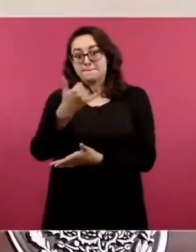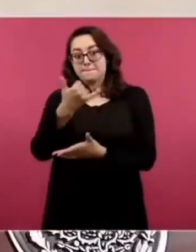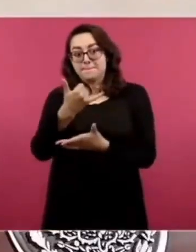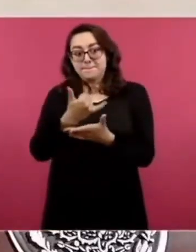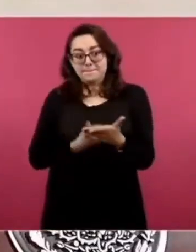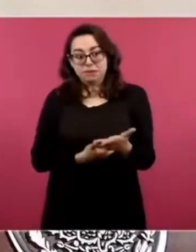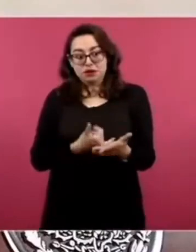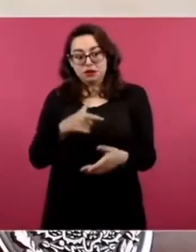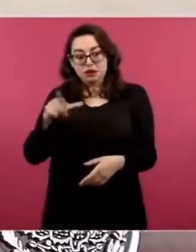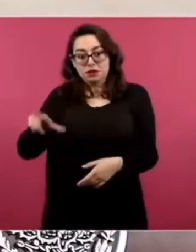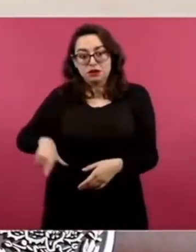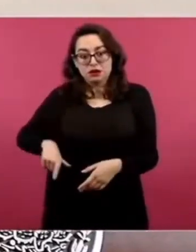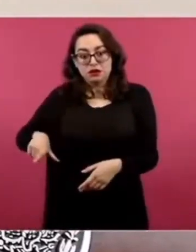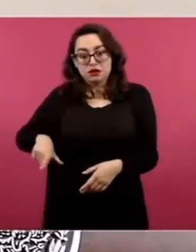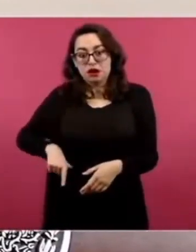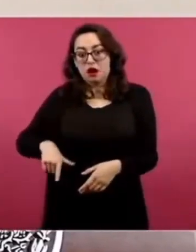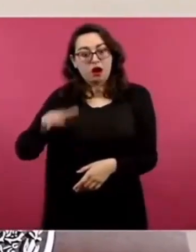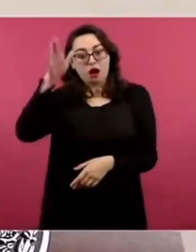adelante.